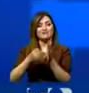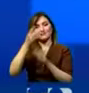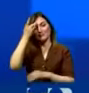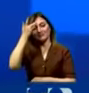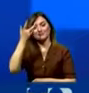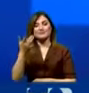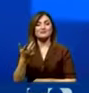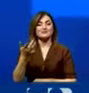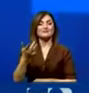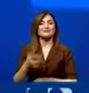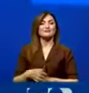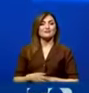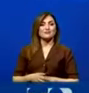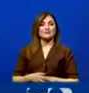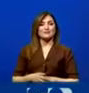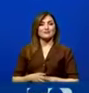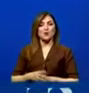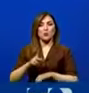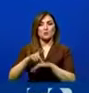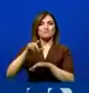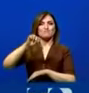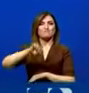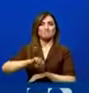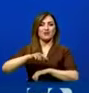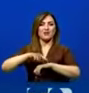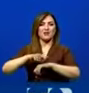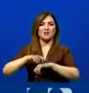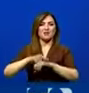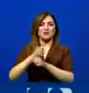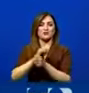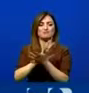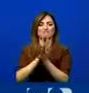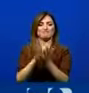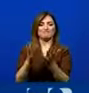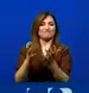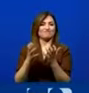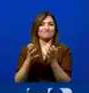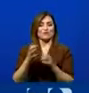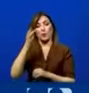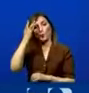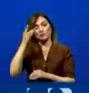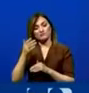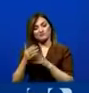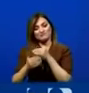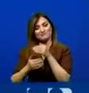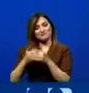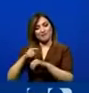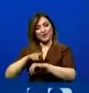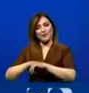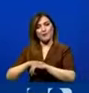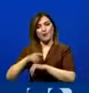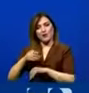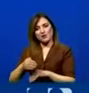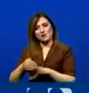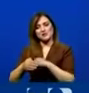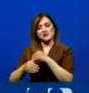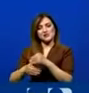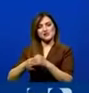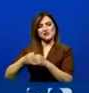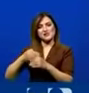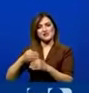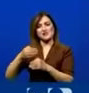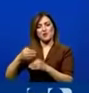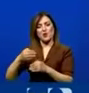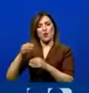es negligente o porque no tiene el deseo de hacerlo. Es porque los procesos tienen una ruta que